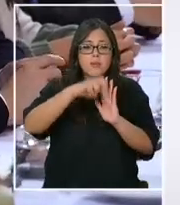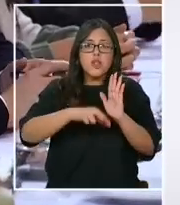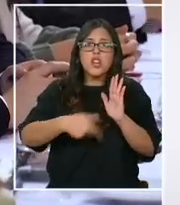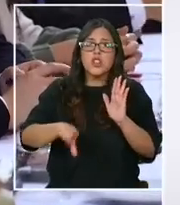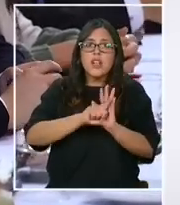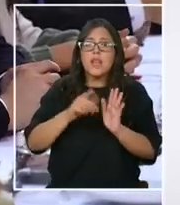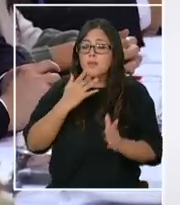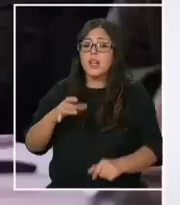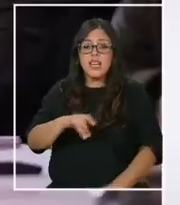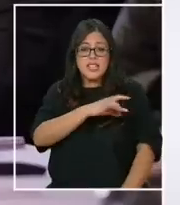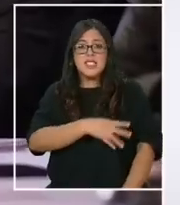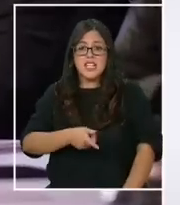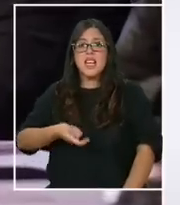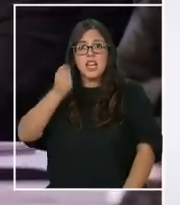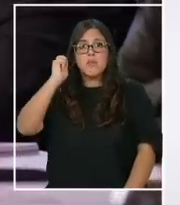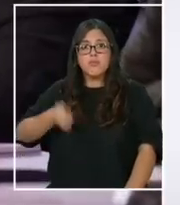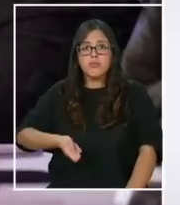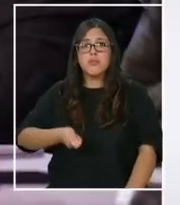se cumplen.